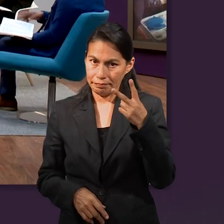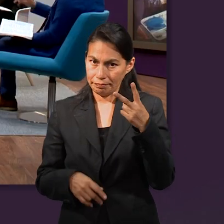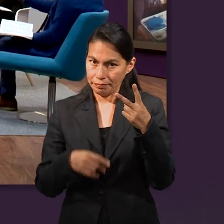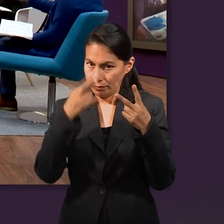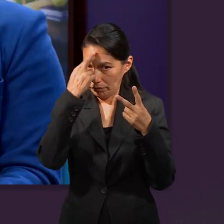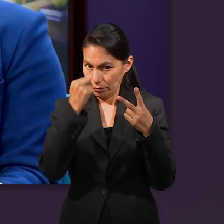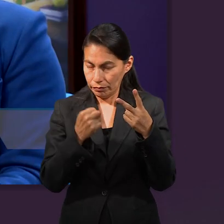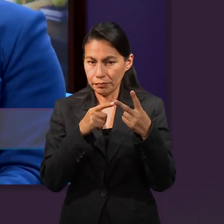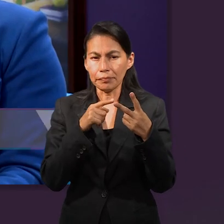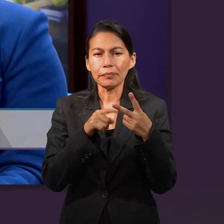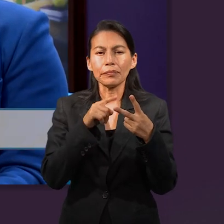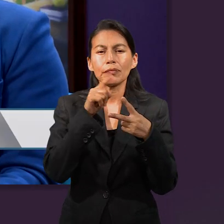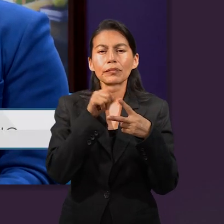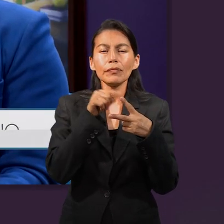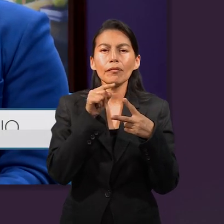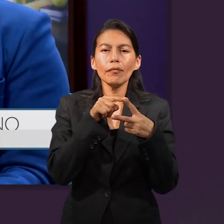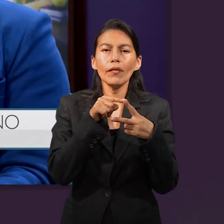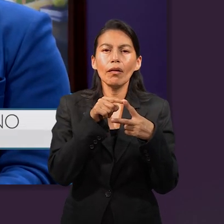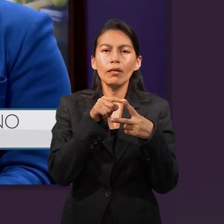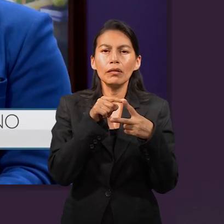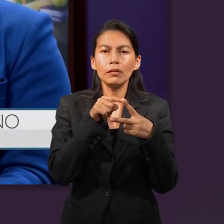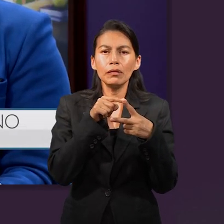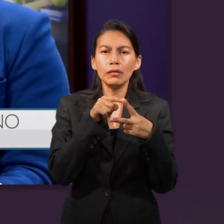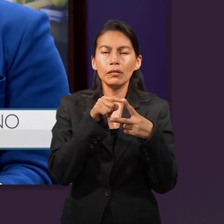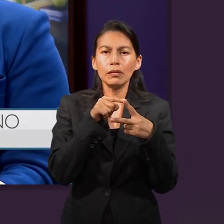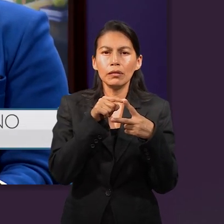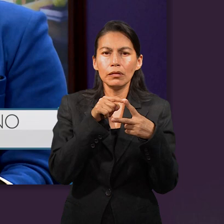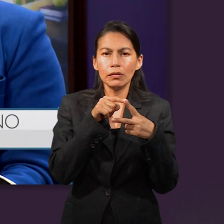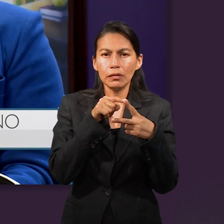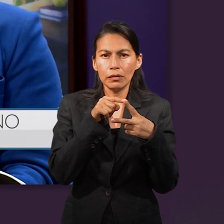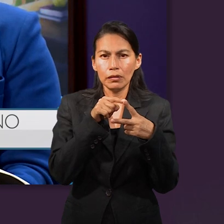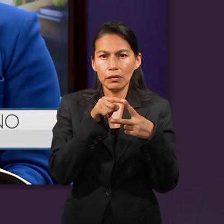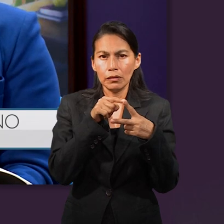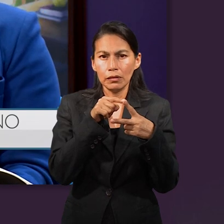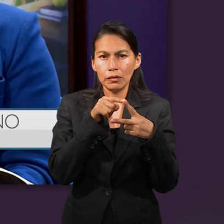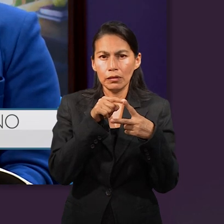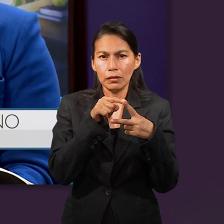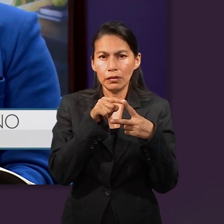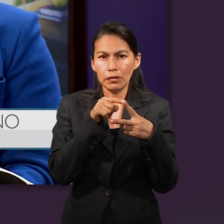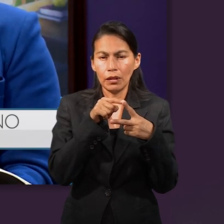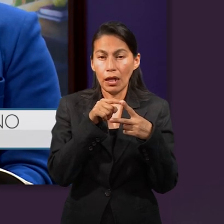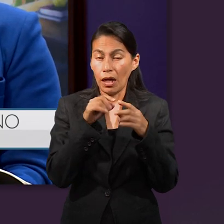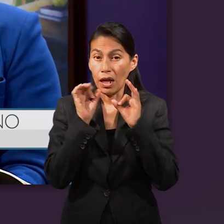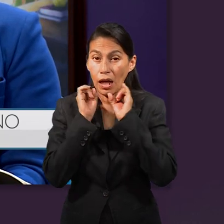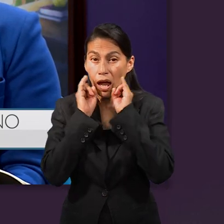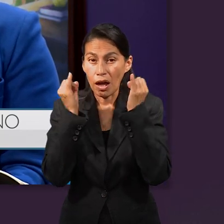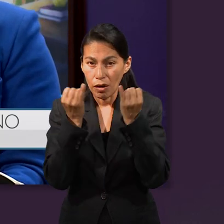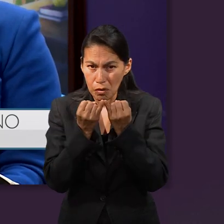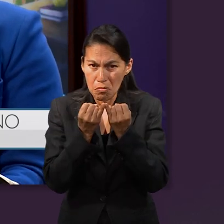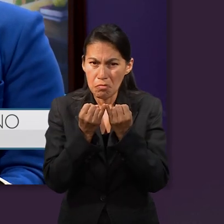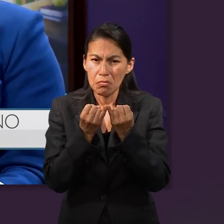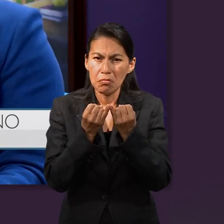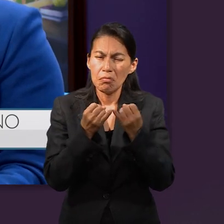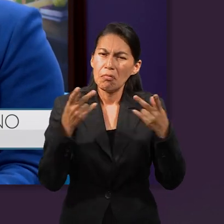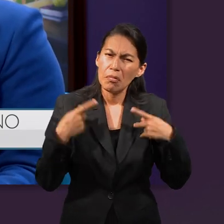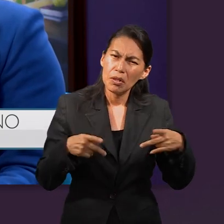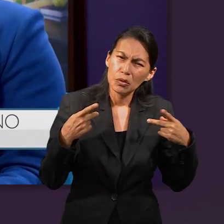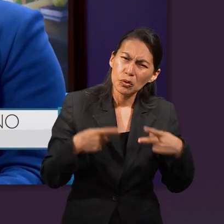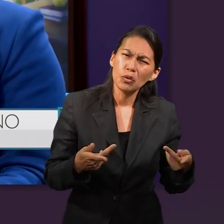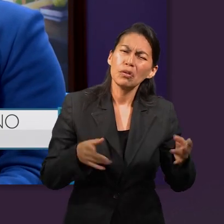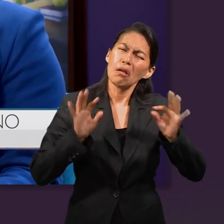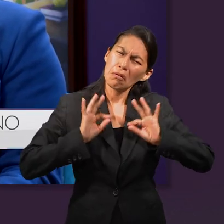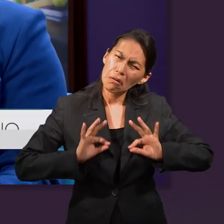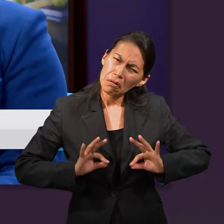Por dos razones, al menos yo encuentro dos razones. La primera es porque vemos que el temperamento de Jacob, o sea, Jacob era una